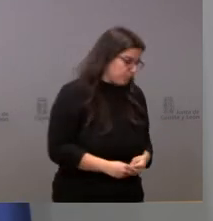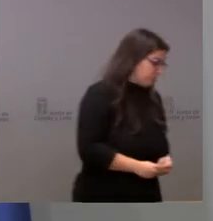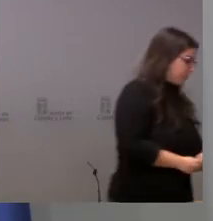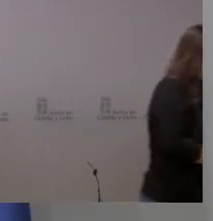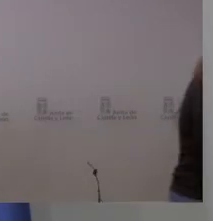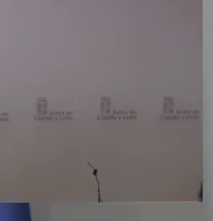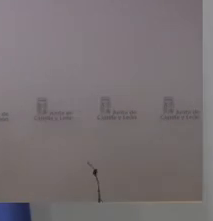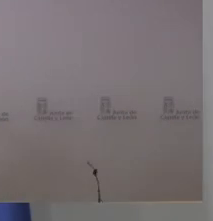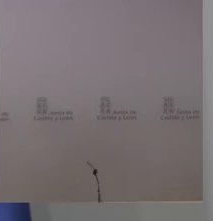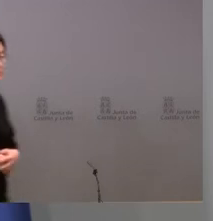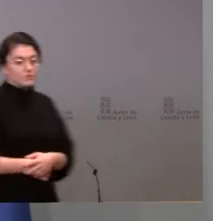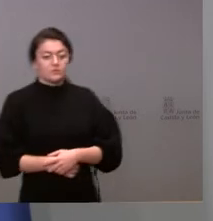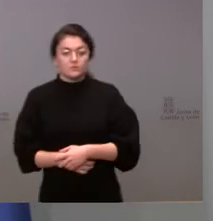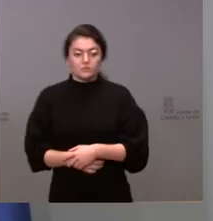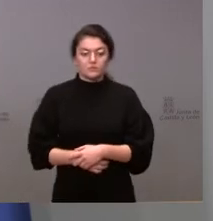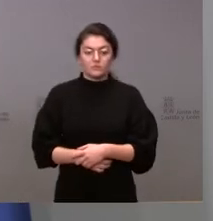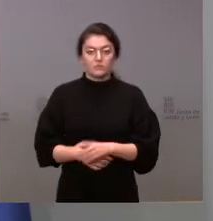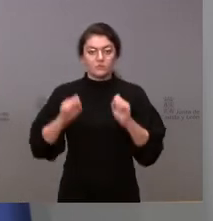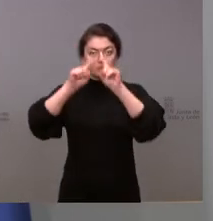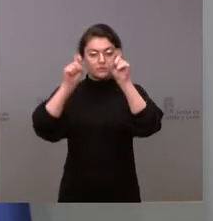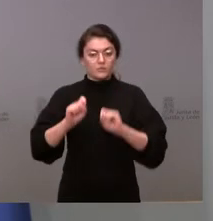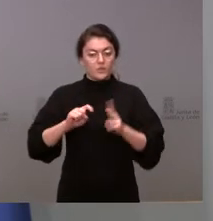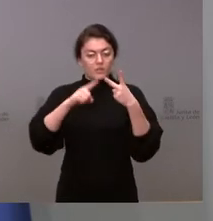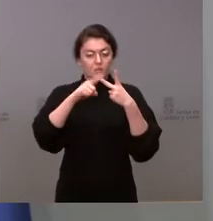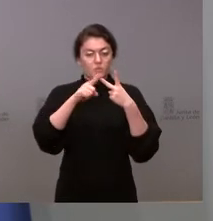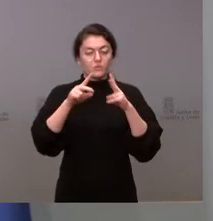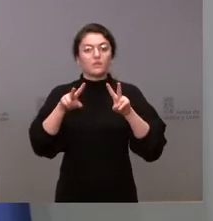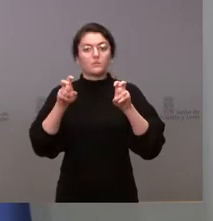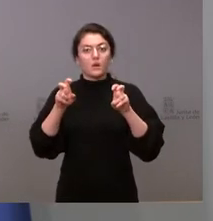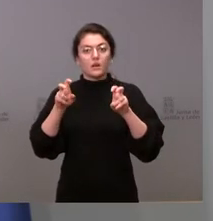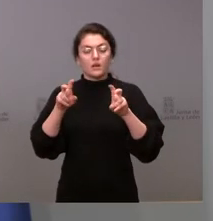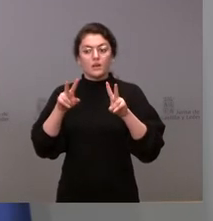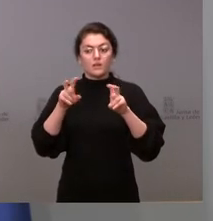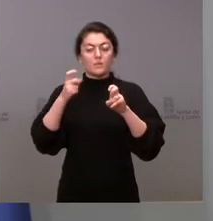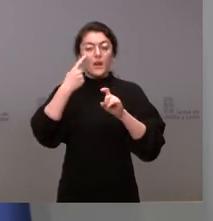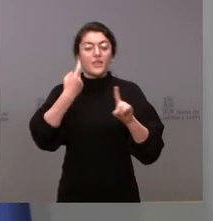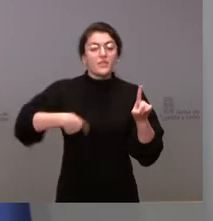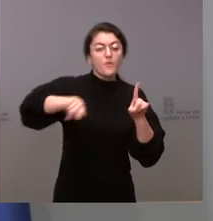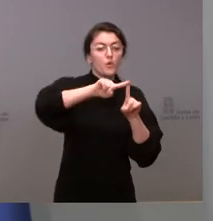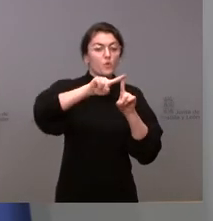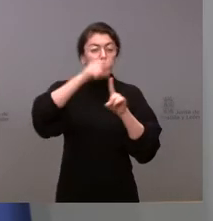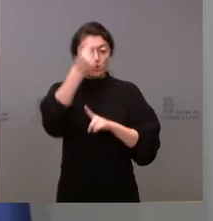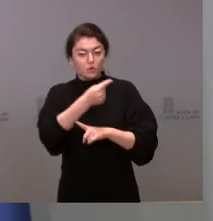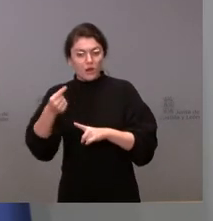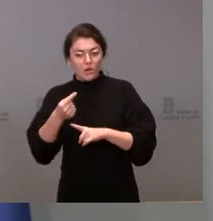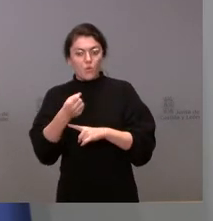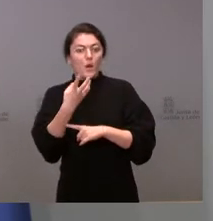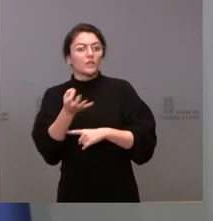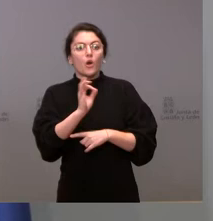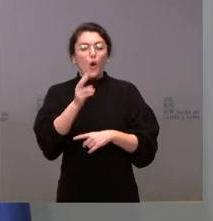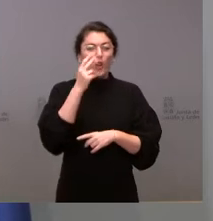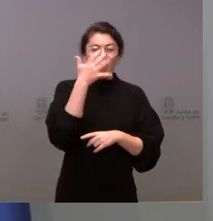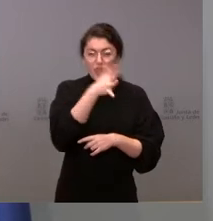Planteaba una siguiente cuestión, el número de devoluciones o de denuncias que se dejaban sin efecto.